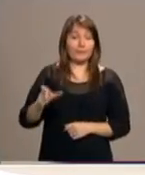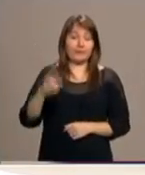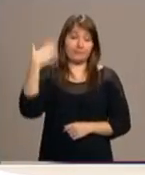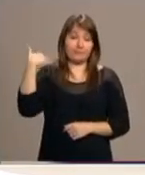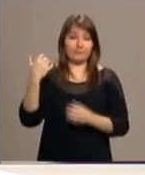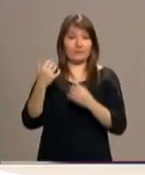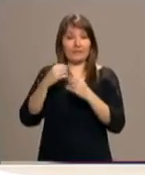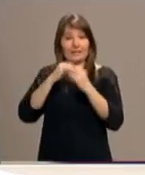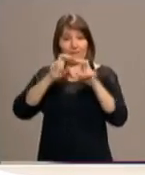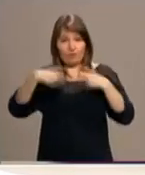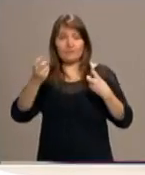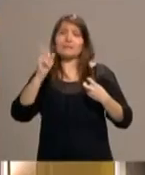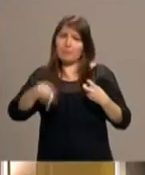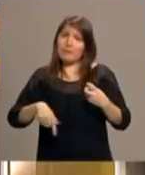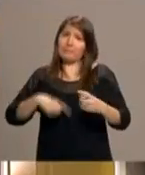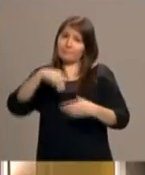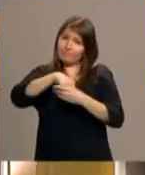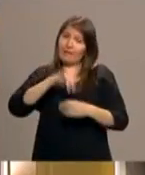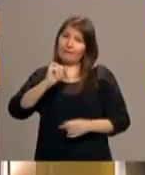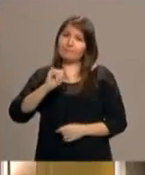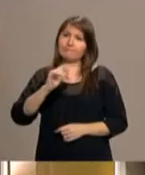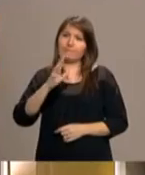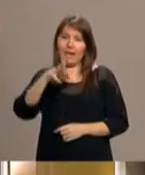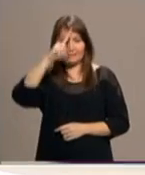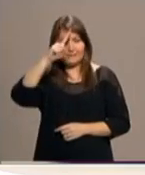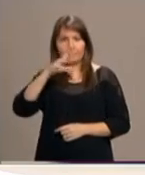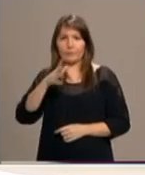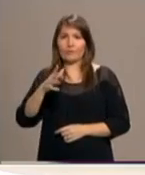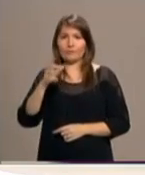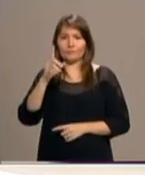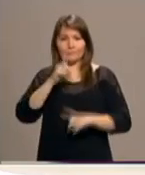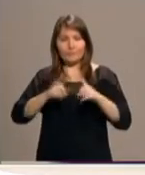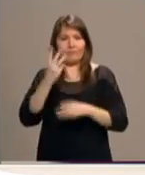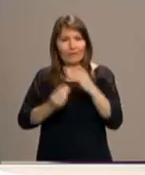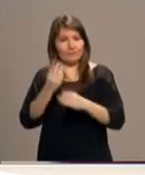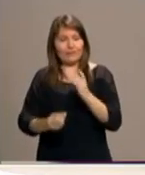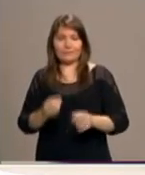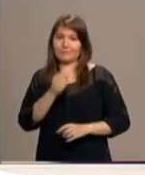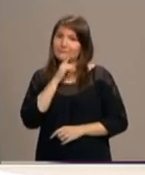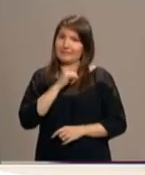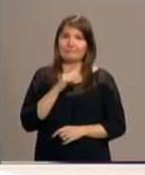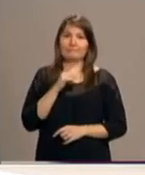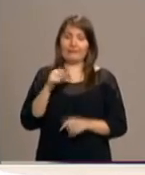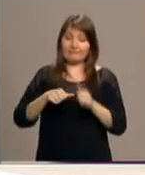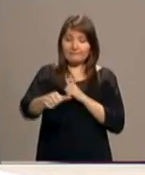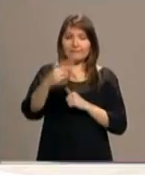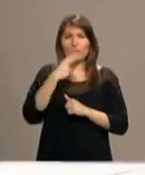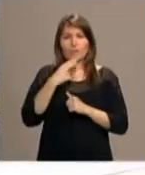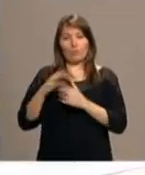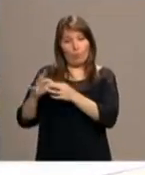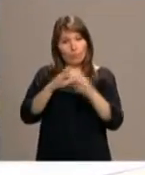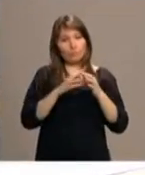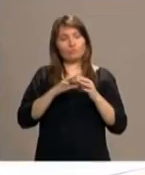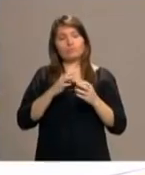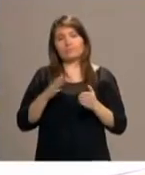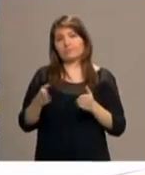que haya arrepentimiento por los grandes males, y que haya un compromiso de caminar juntos en el futuro. Y es en esta clave de este